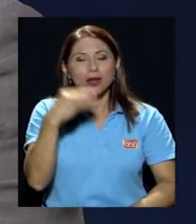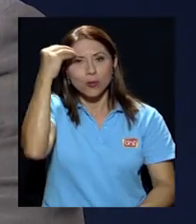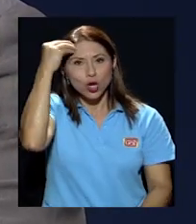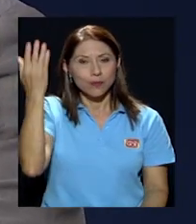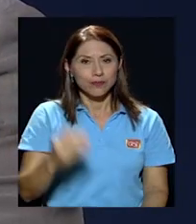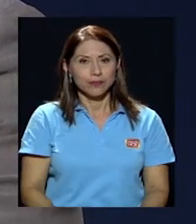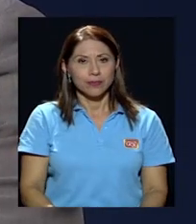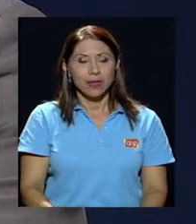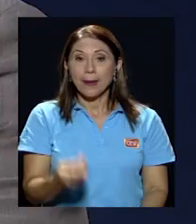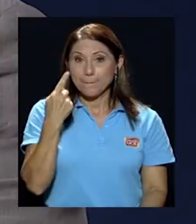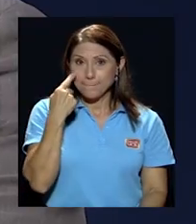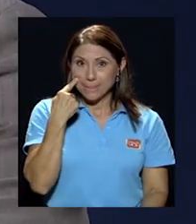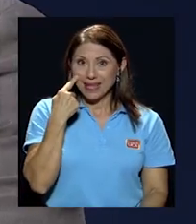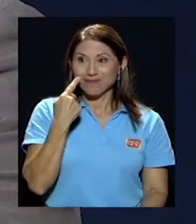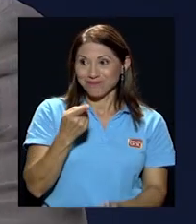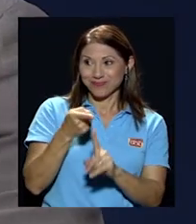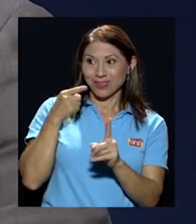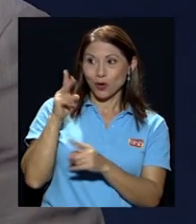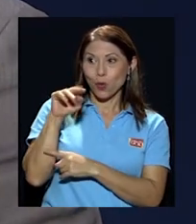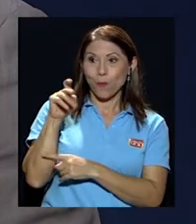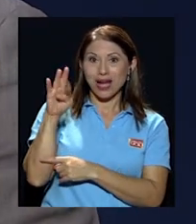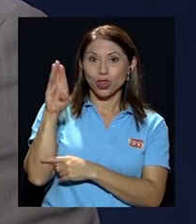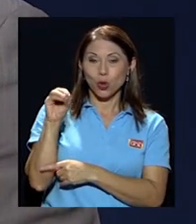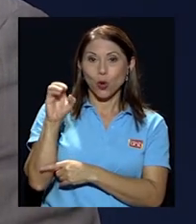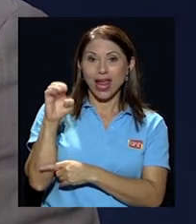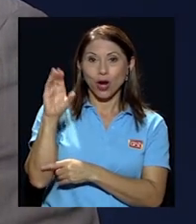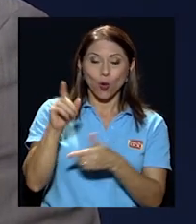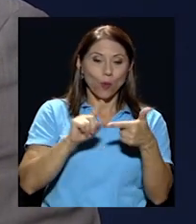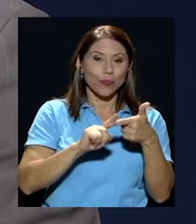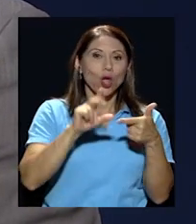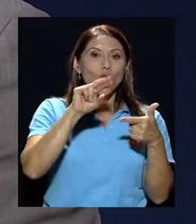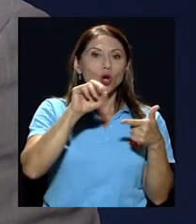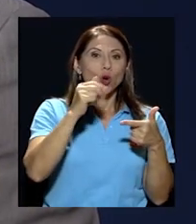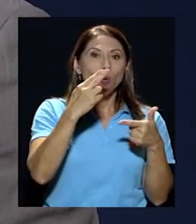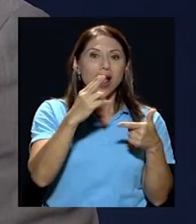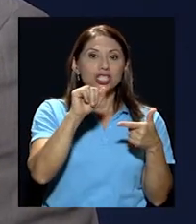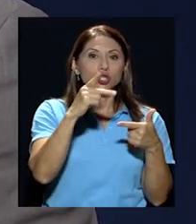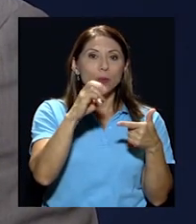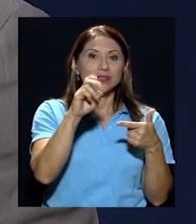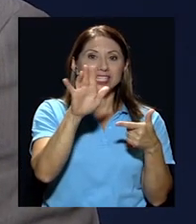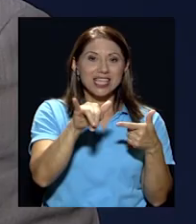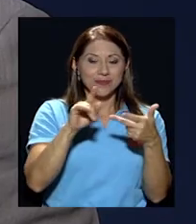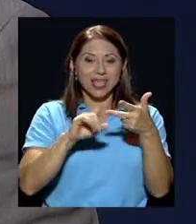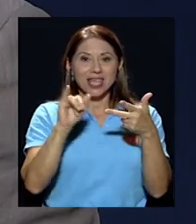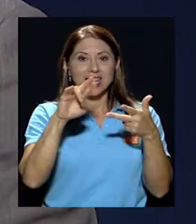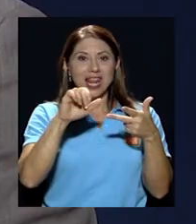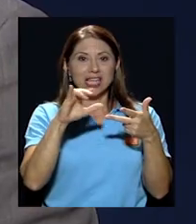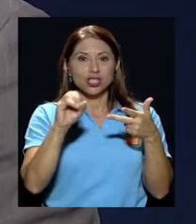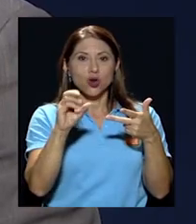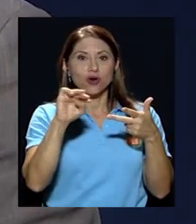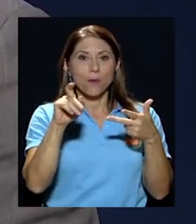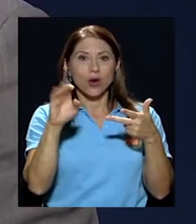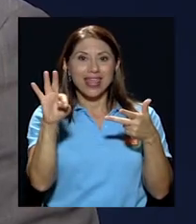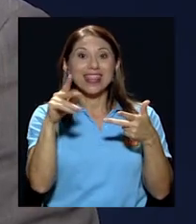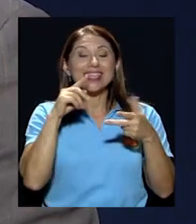lo llevo de Humberto Eco a Noam Chomsky y a Ignacio Ramonet Ignacio Ramonet dice que las redes sociales nos dan el quinto poder